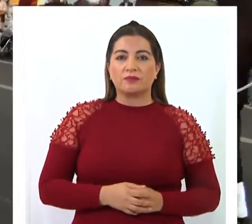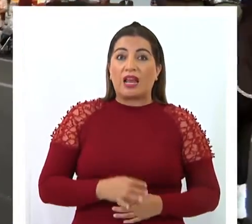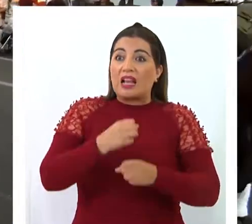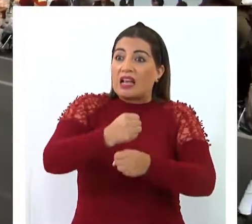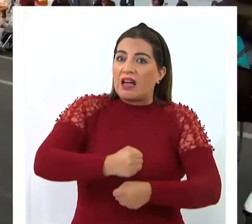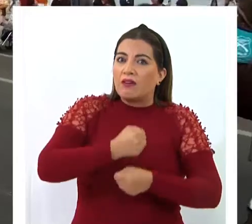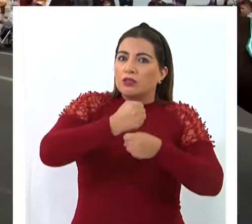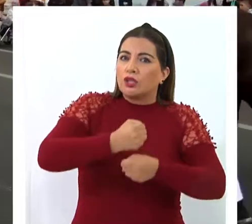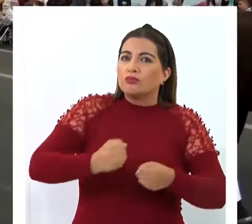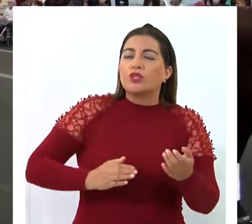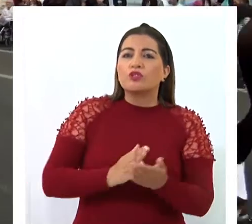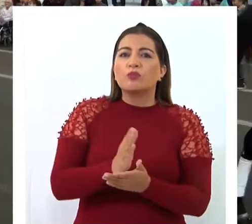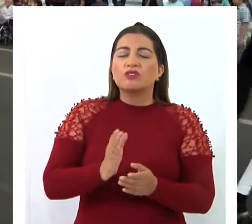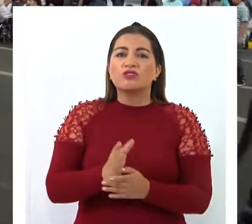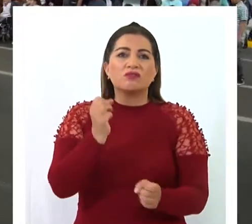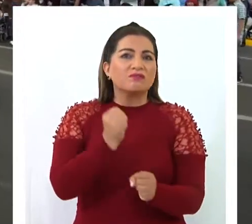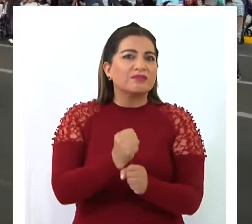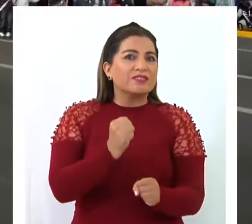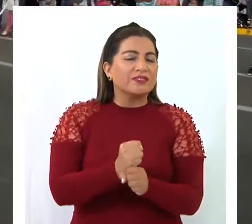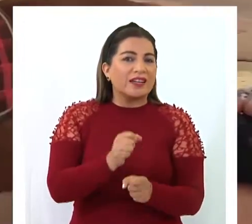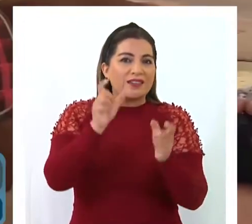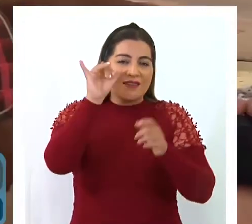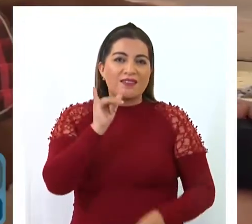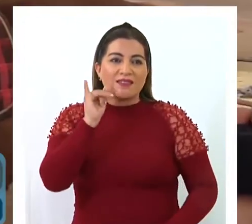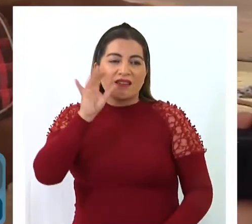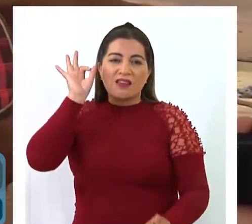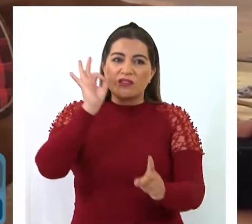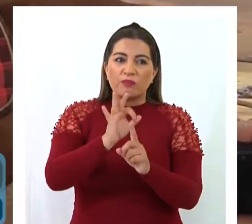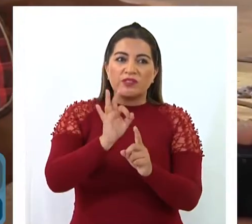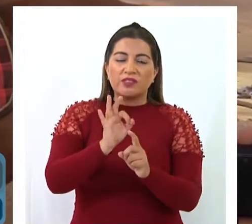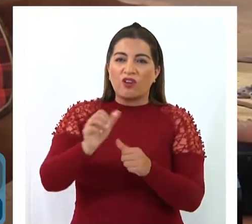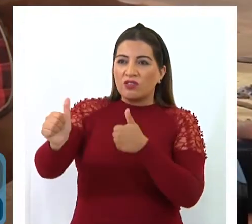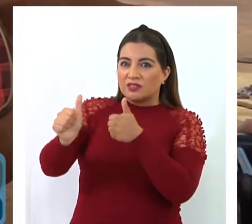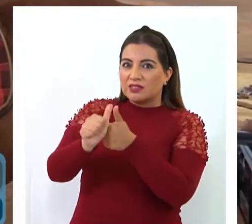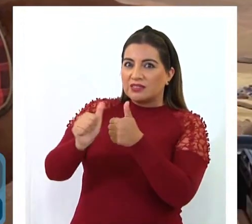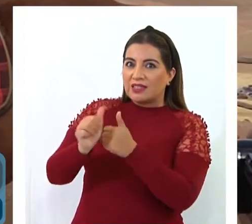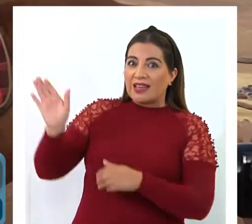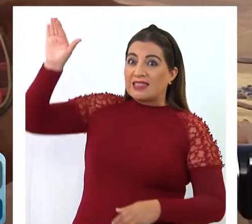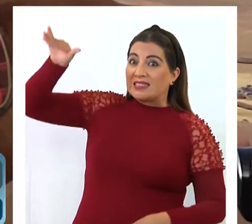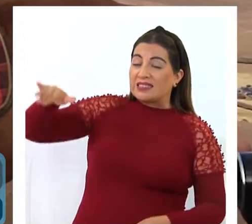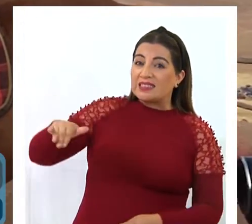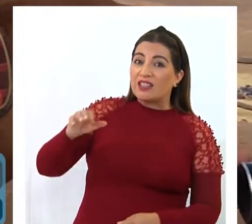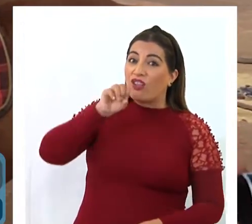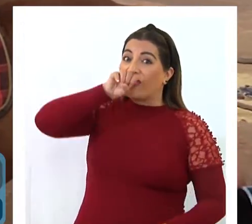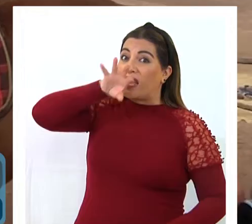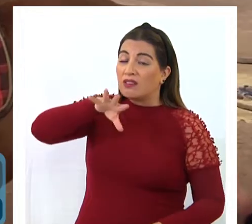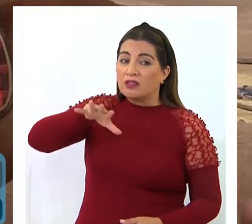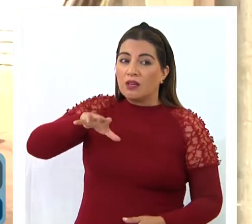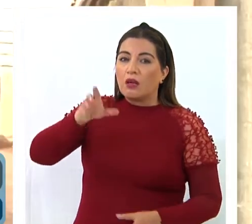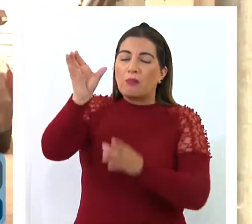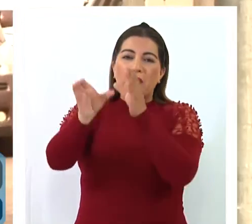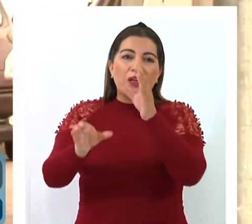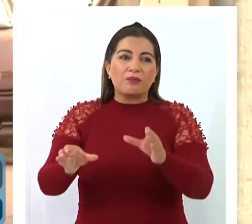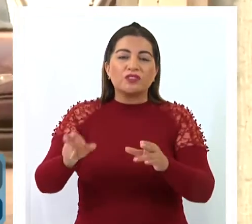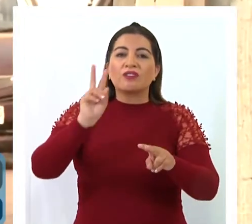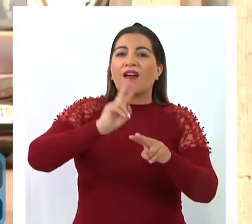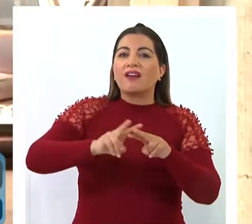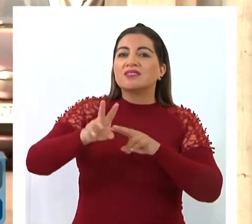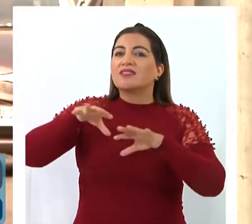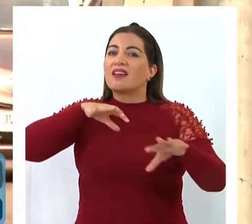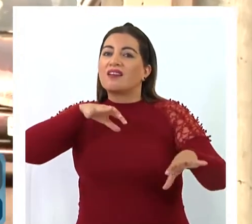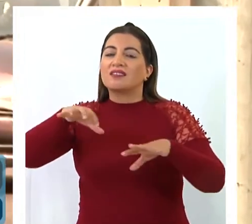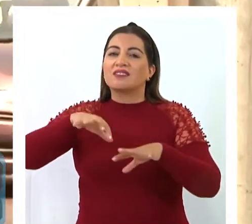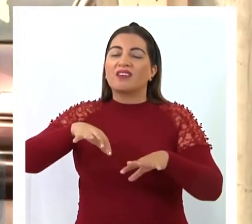montado ya comenzó a operar en Iquique, específicamente en los alrededores del Cerro Dragón para evitar que la población realice